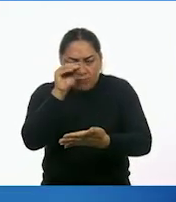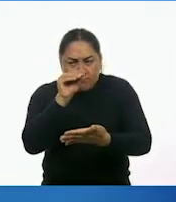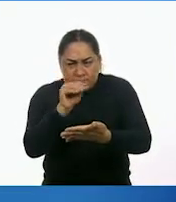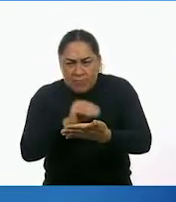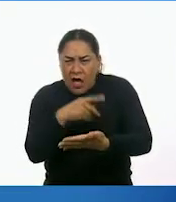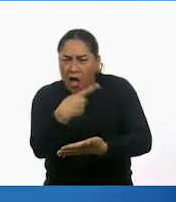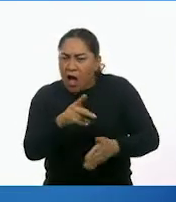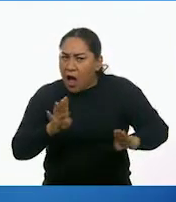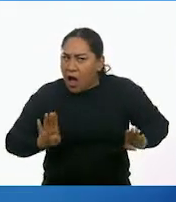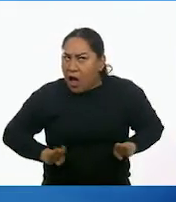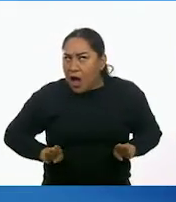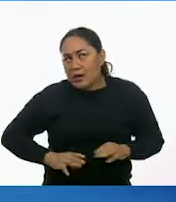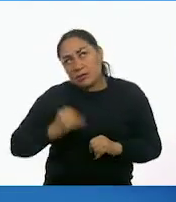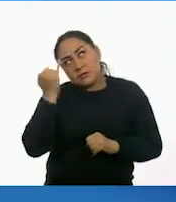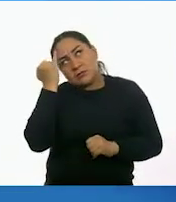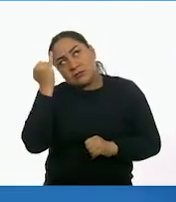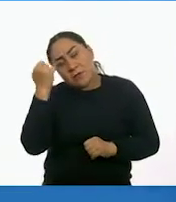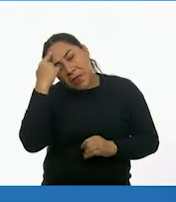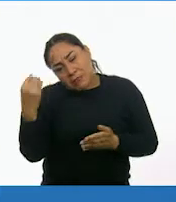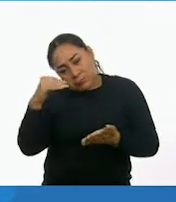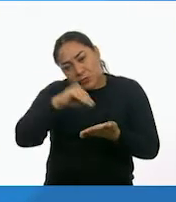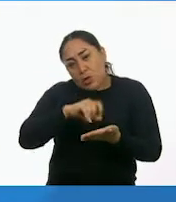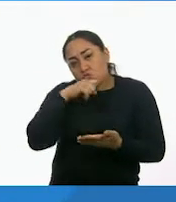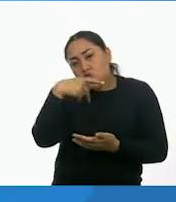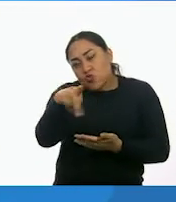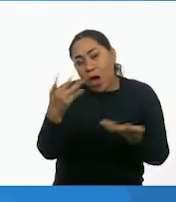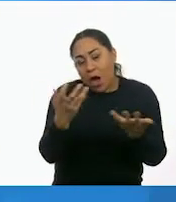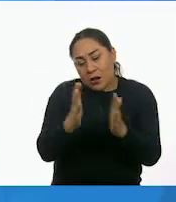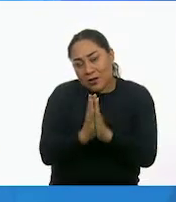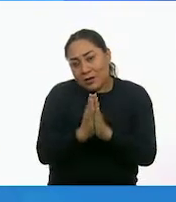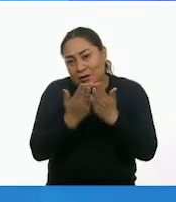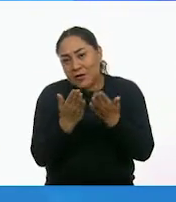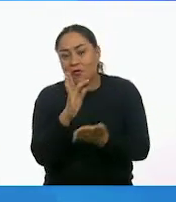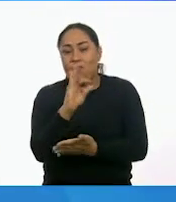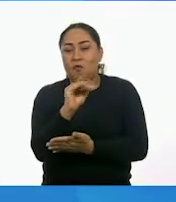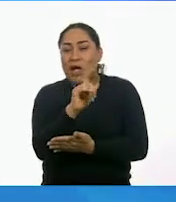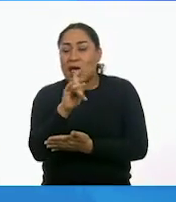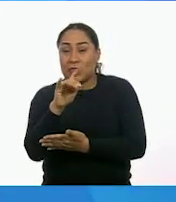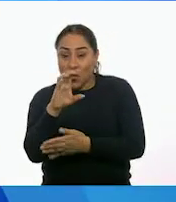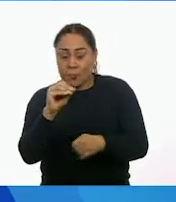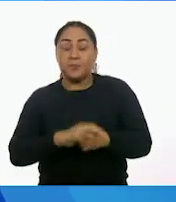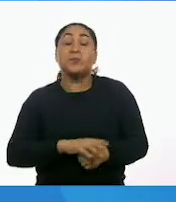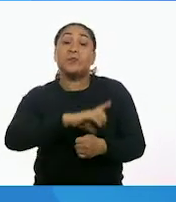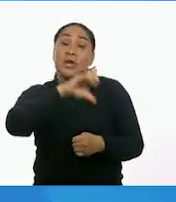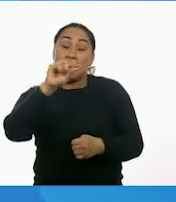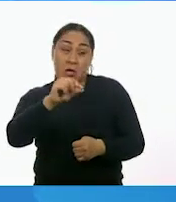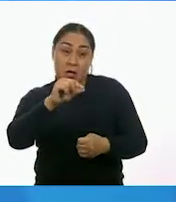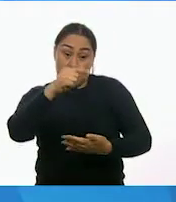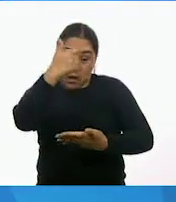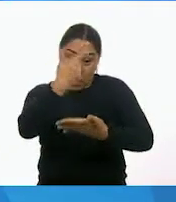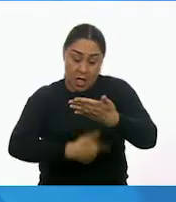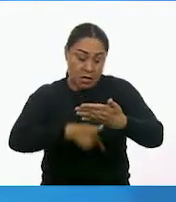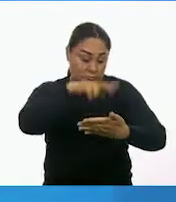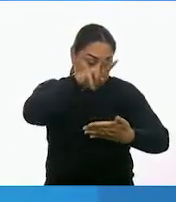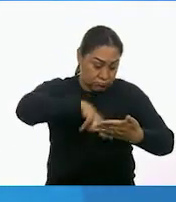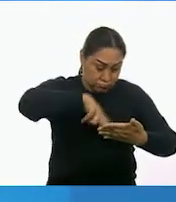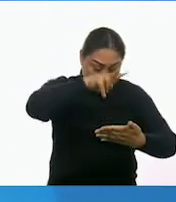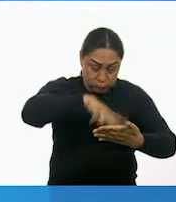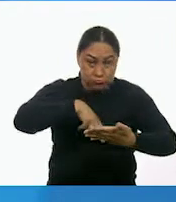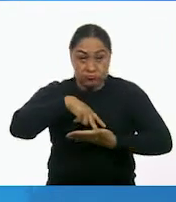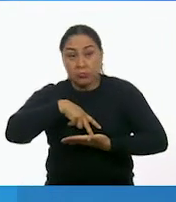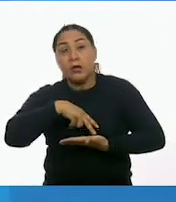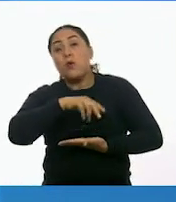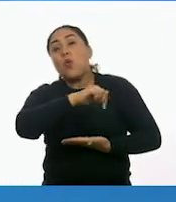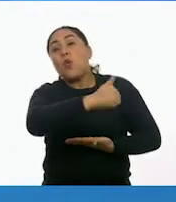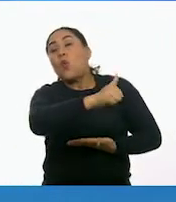tendrían que considerar para hacer su propio folleto. Ahora, compara la lista que hiciste con las de los